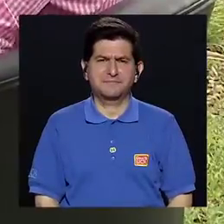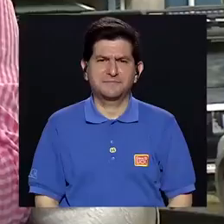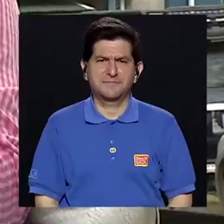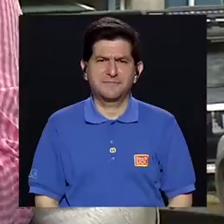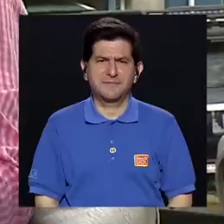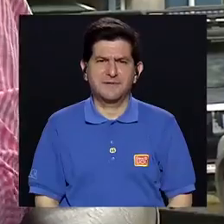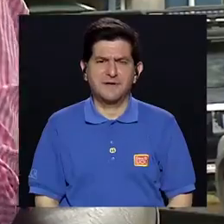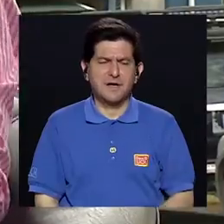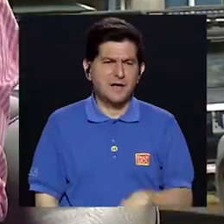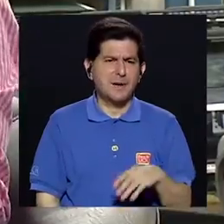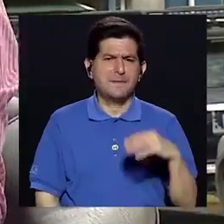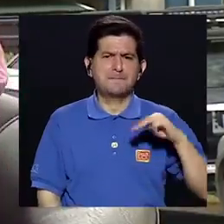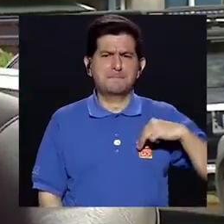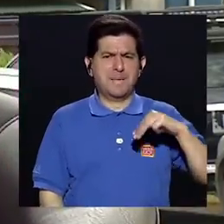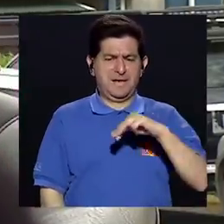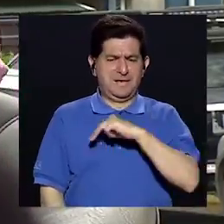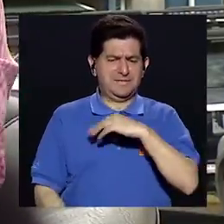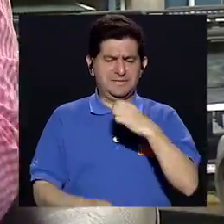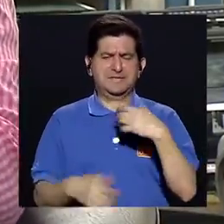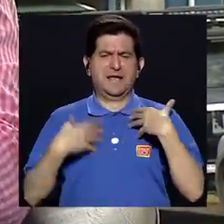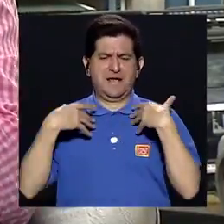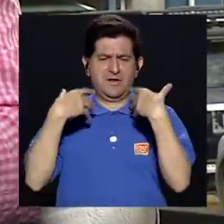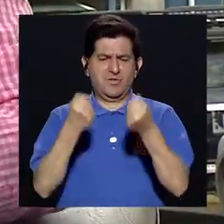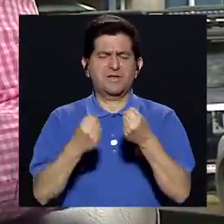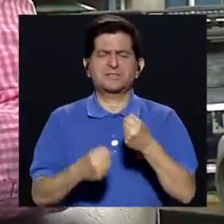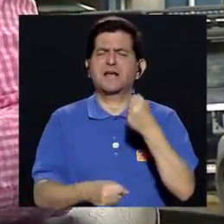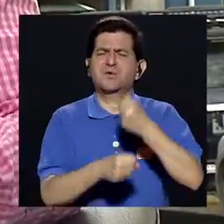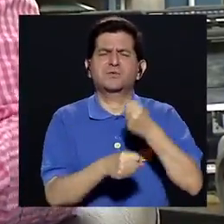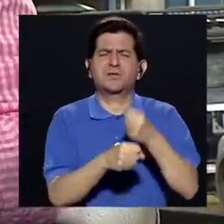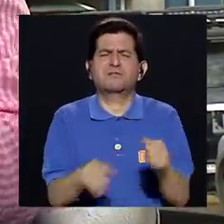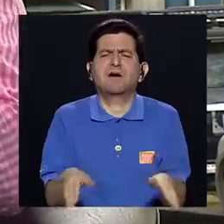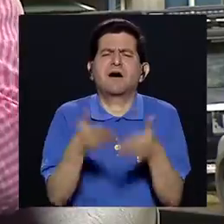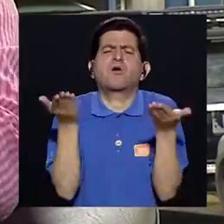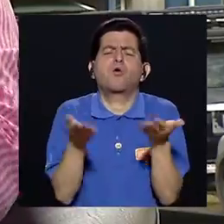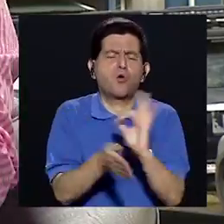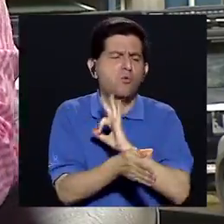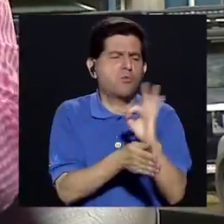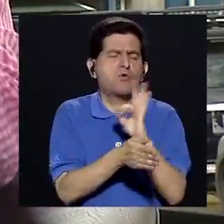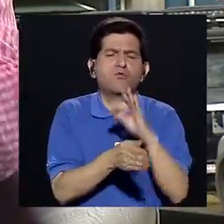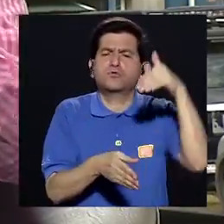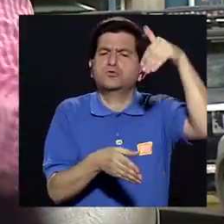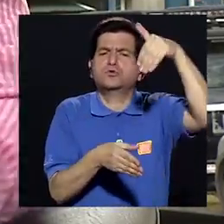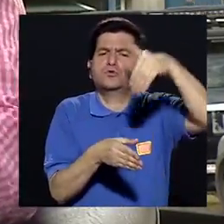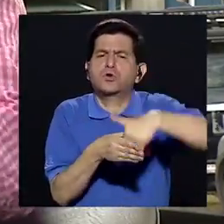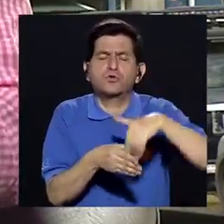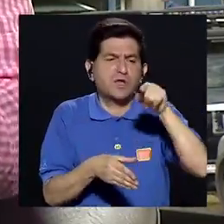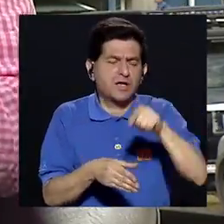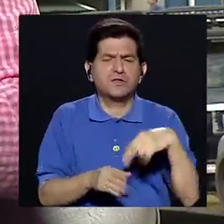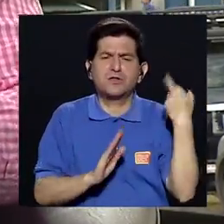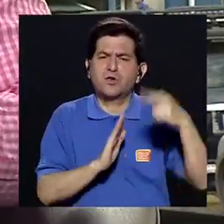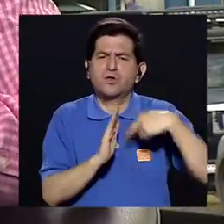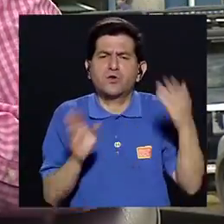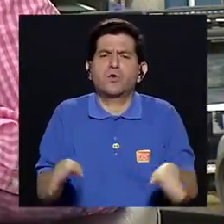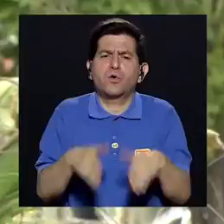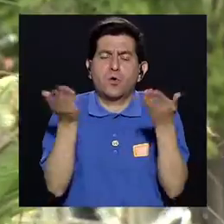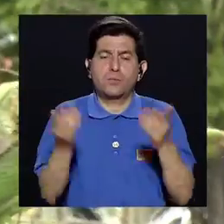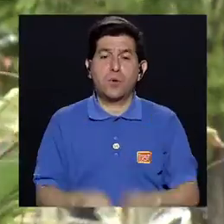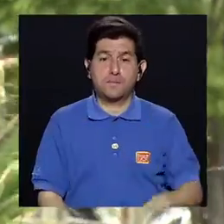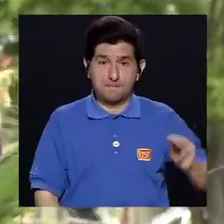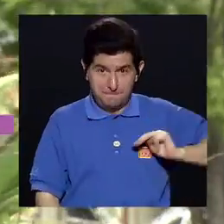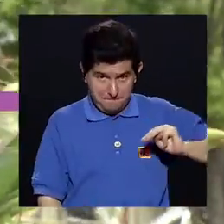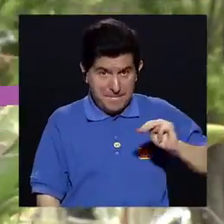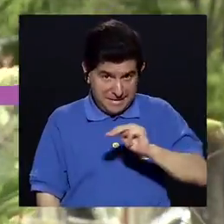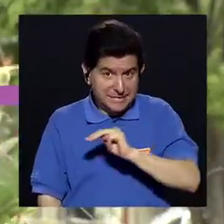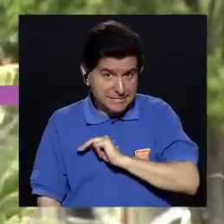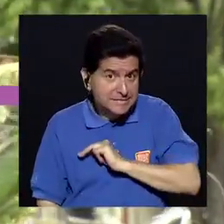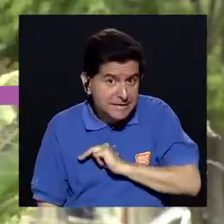Cómo lo operacionaliza El ministerio de salud Qué hace Cuáles son sus funciones Dentro de este rol El